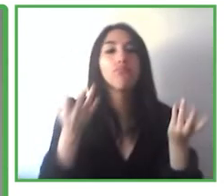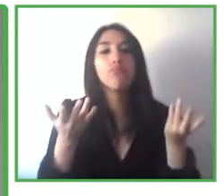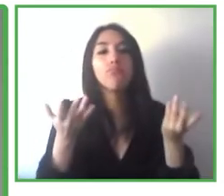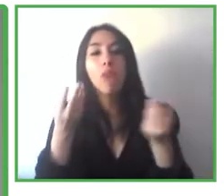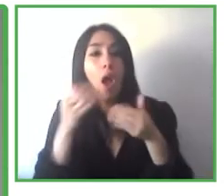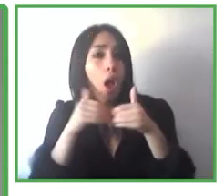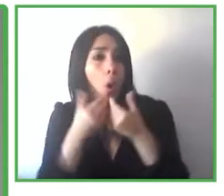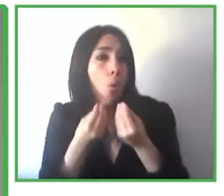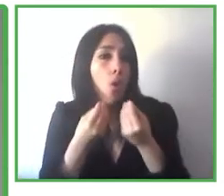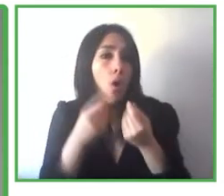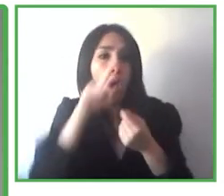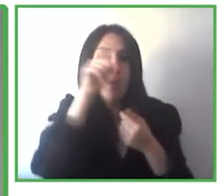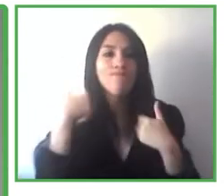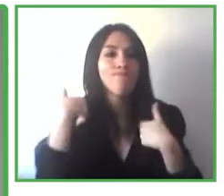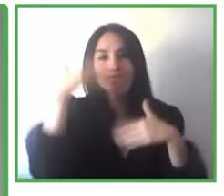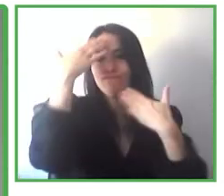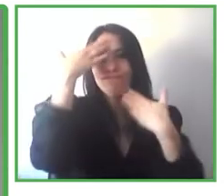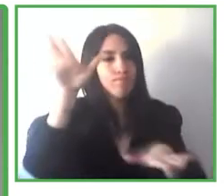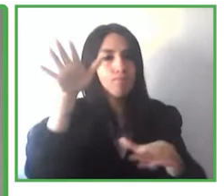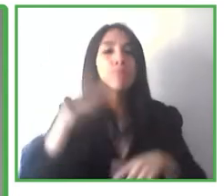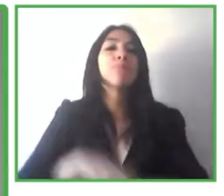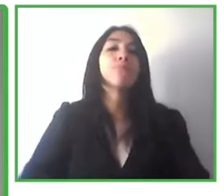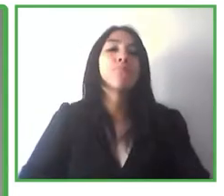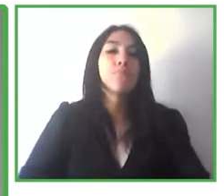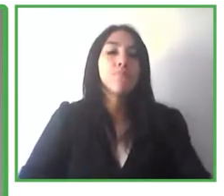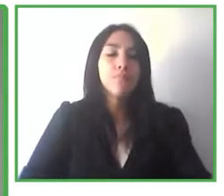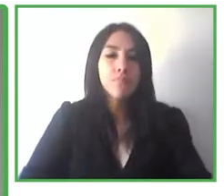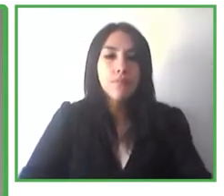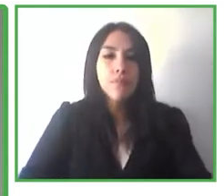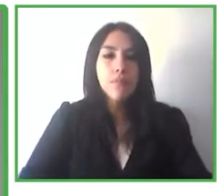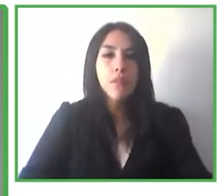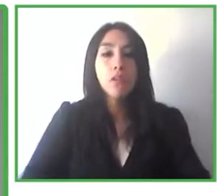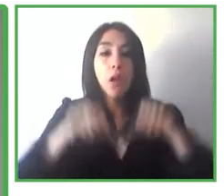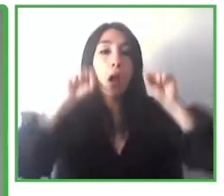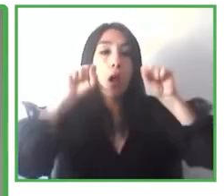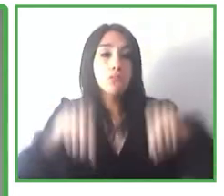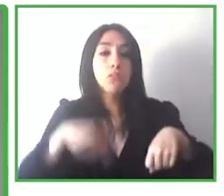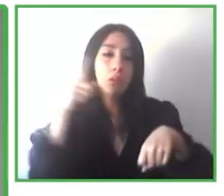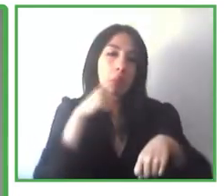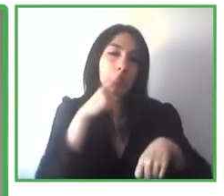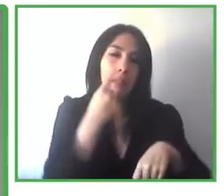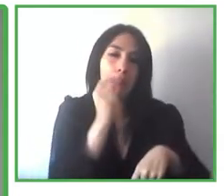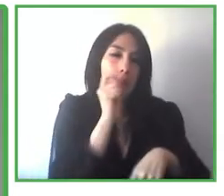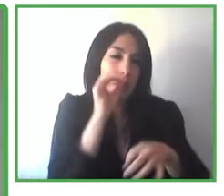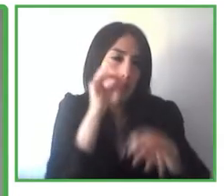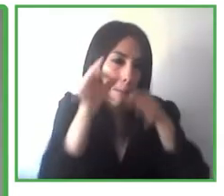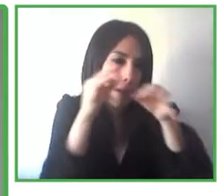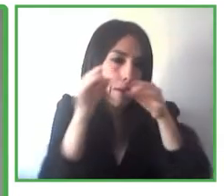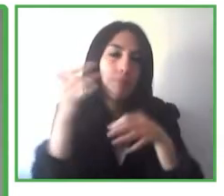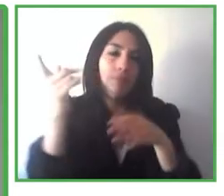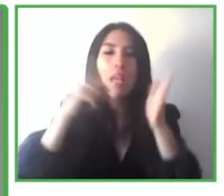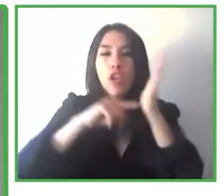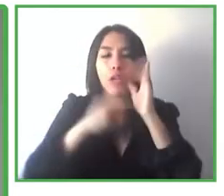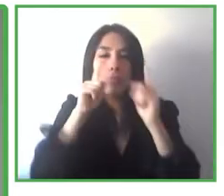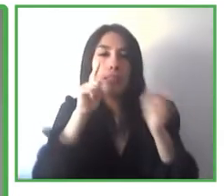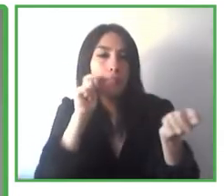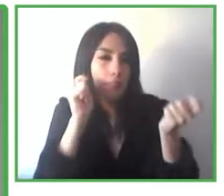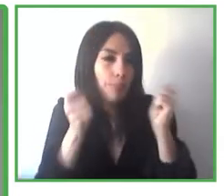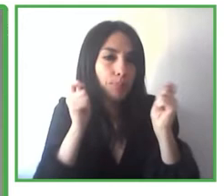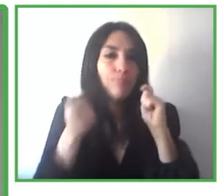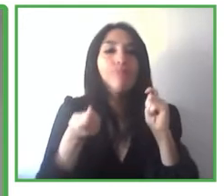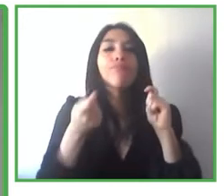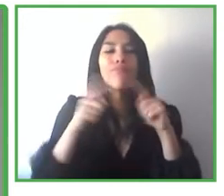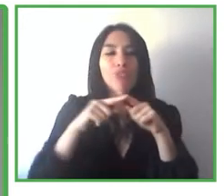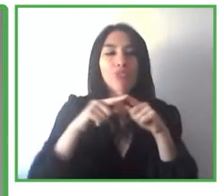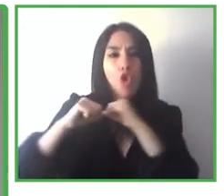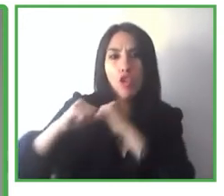Entonces pues podemos decir que es una tecnología que es radicalmente novedosa y de crecimiento muy rápido, que